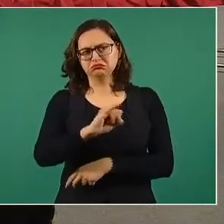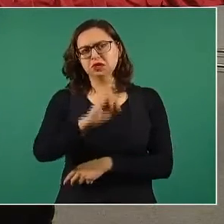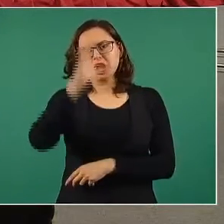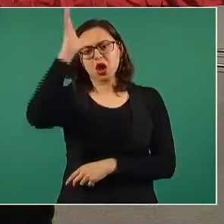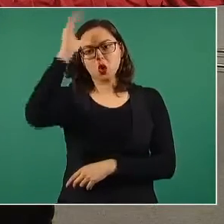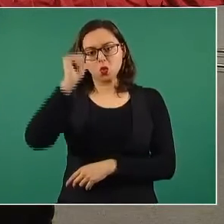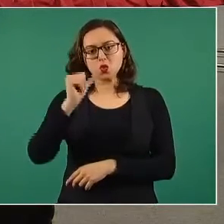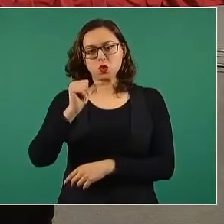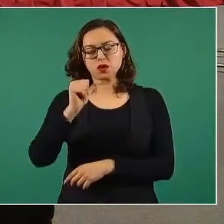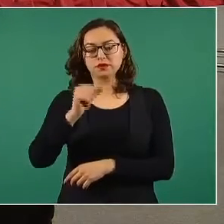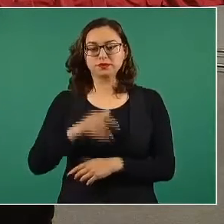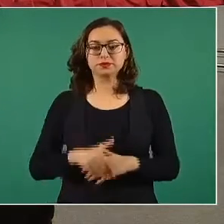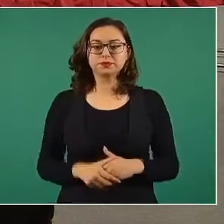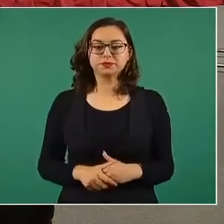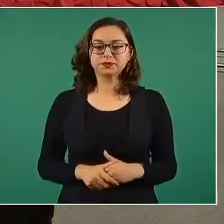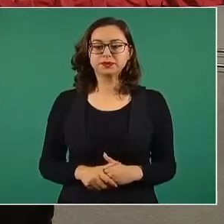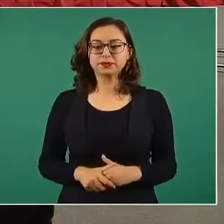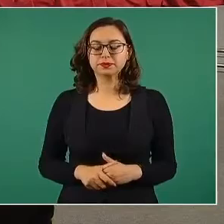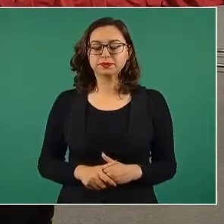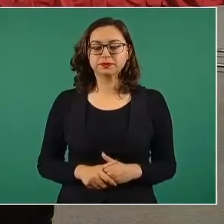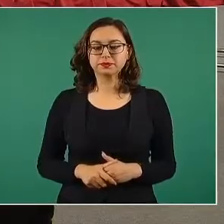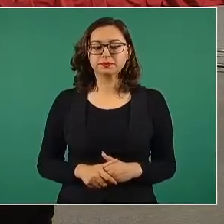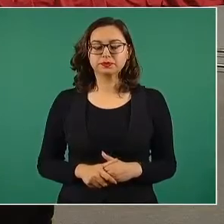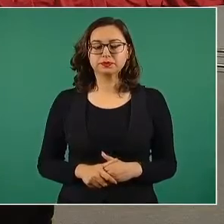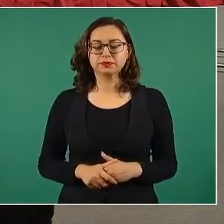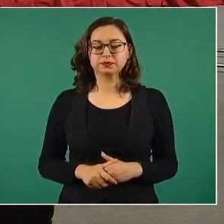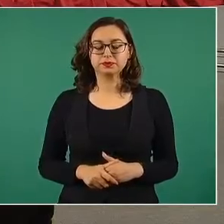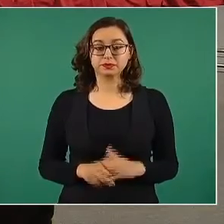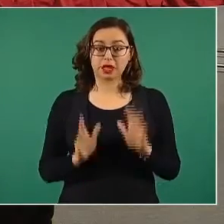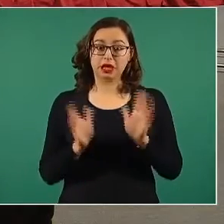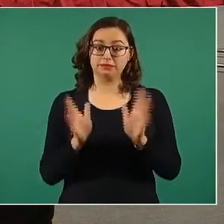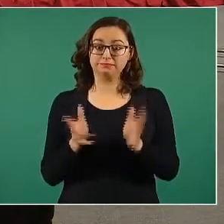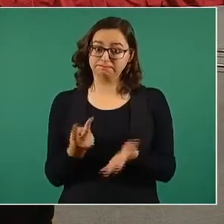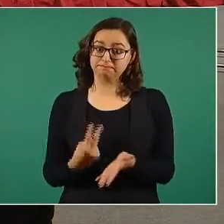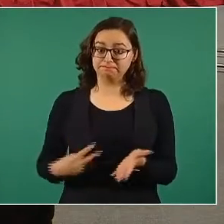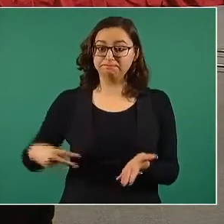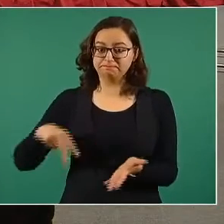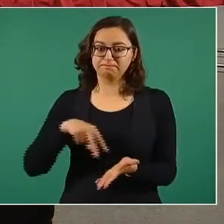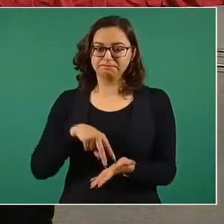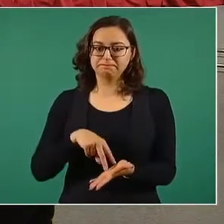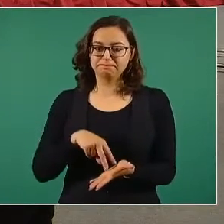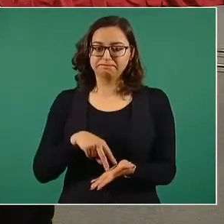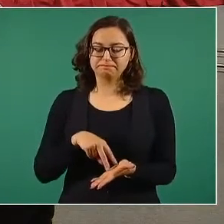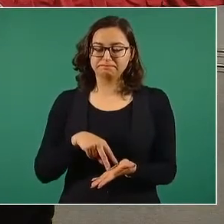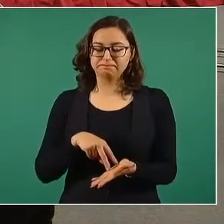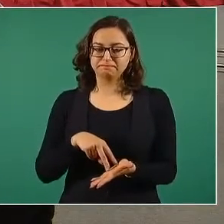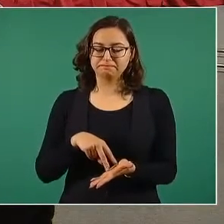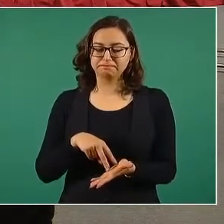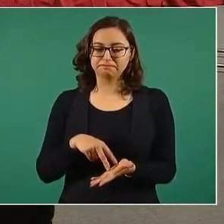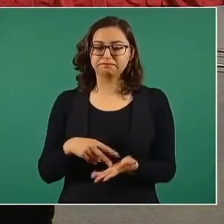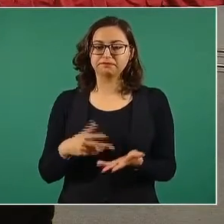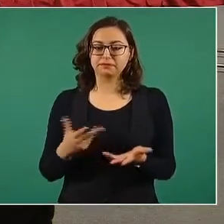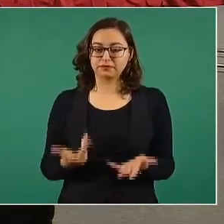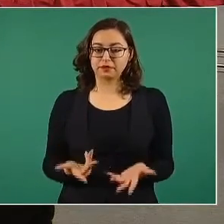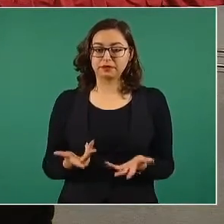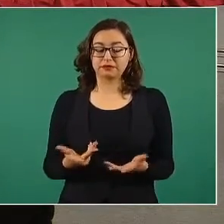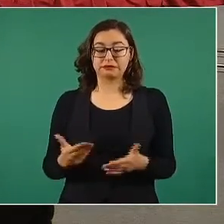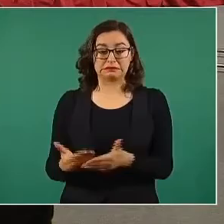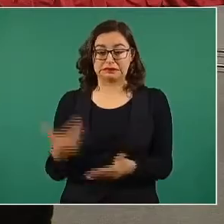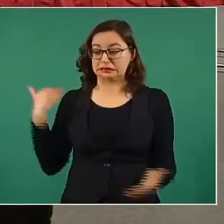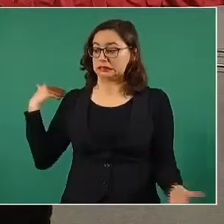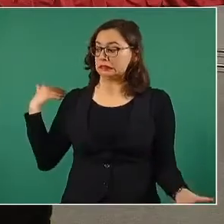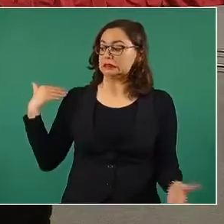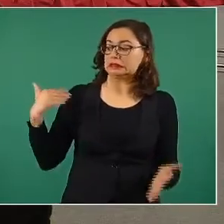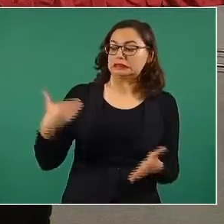a clases presenciales, porque es mucho el daño